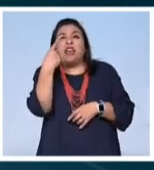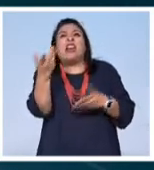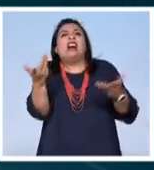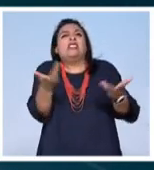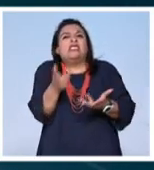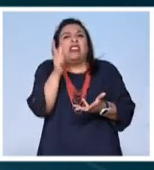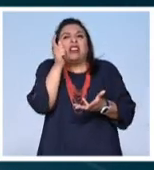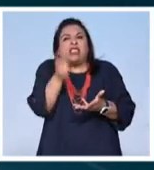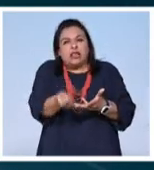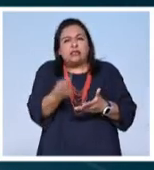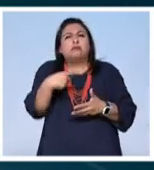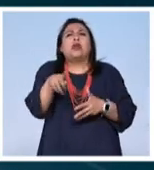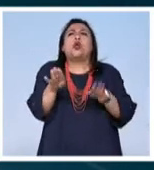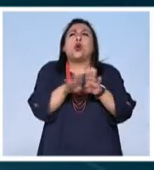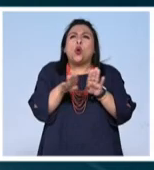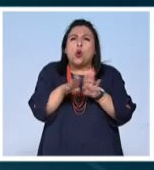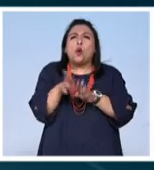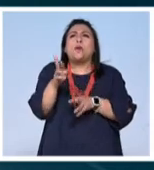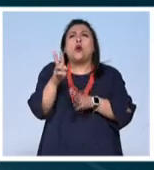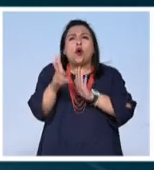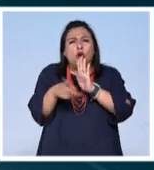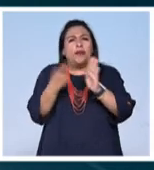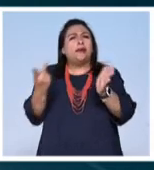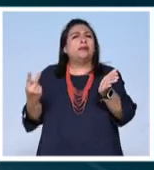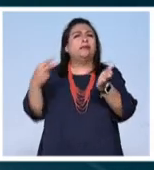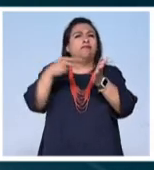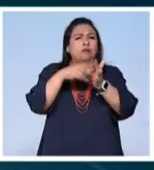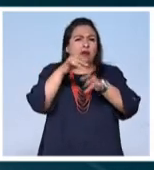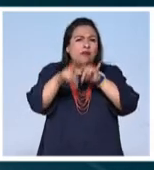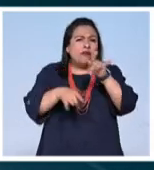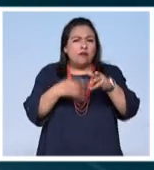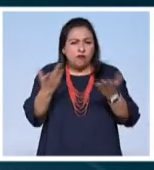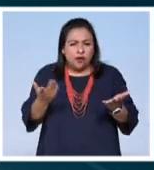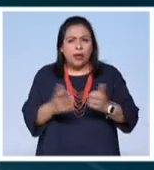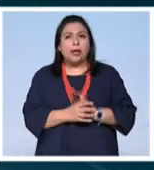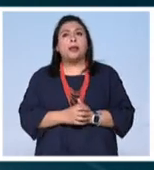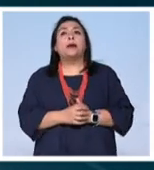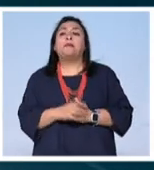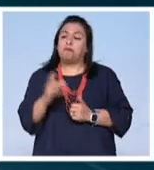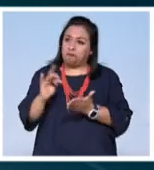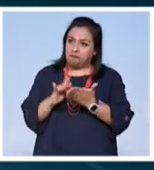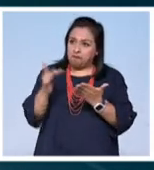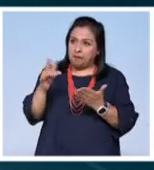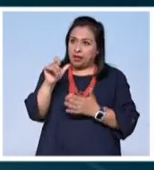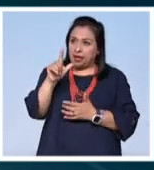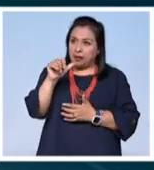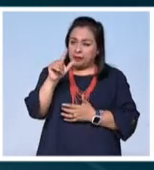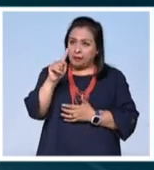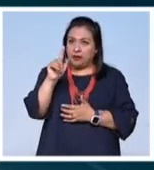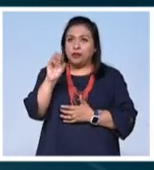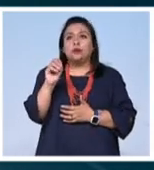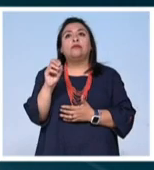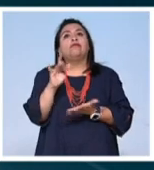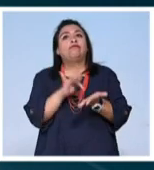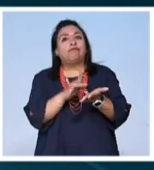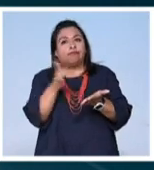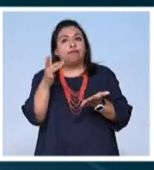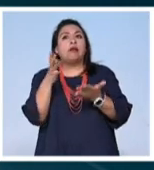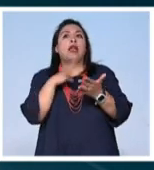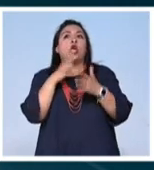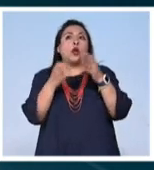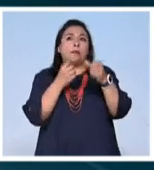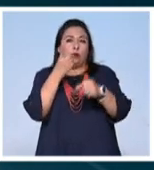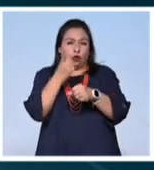vamos a hacer. Pero, ¿cómo regresan precisamente a esta presencialidad? Muchas gracias, Alberto. Pues muchísimas gracias por la